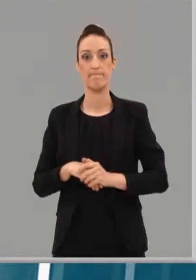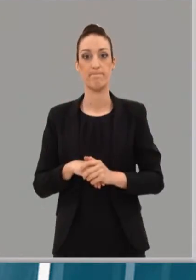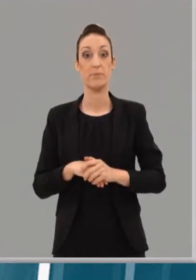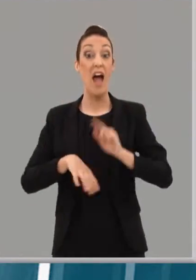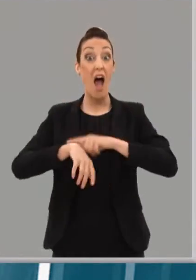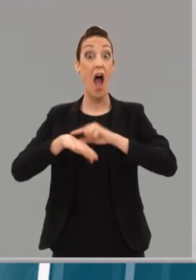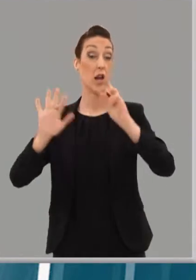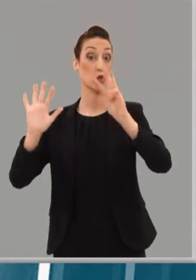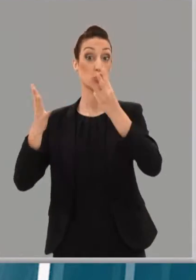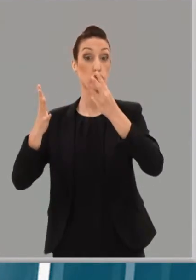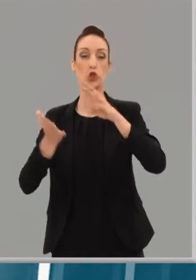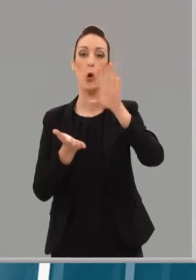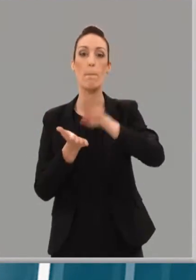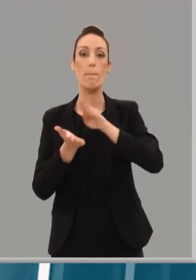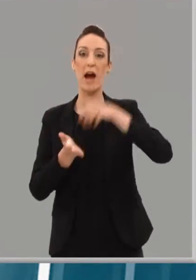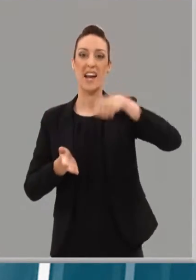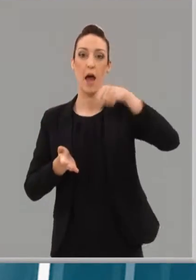se va recogiendo uno a uno.